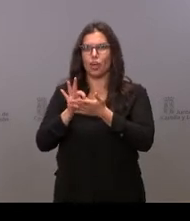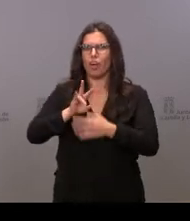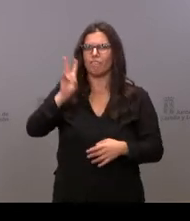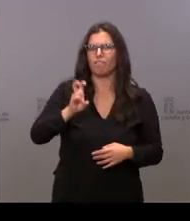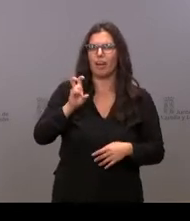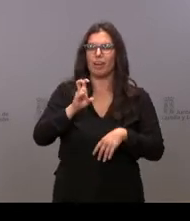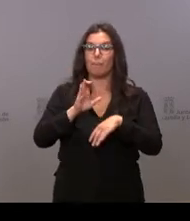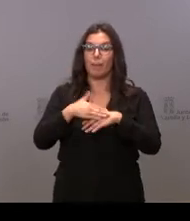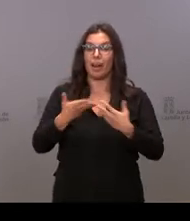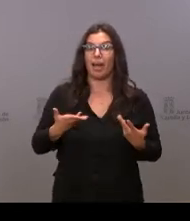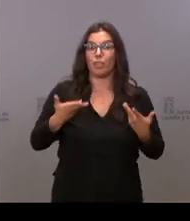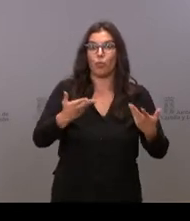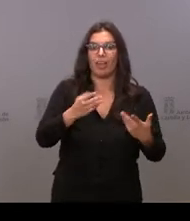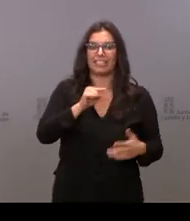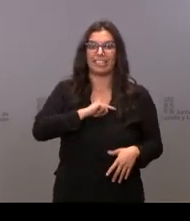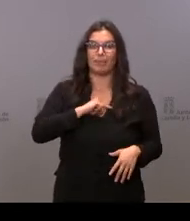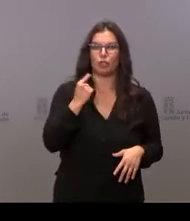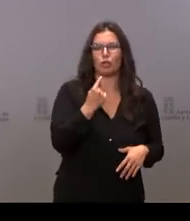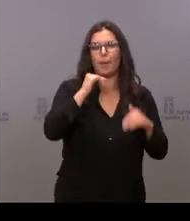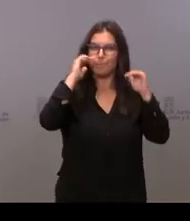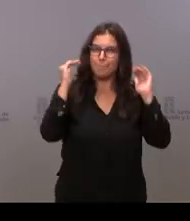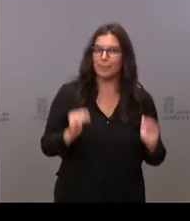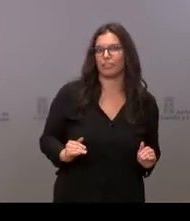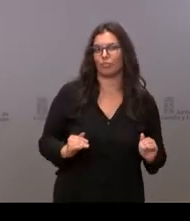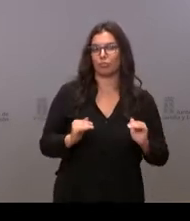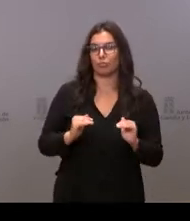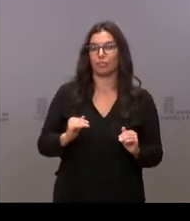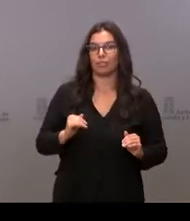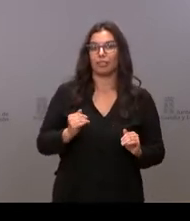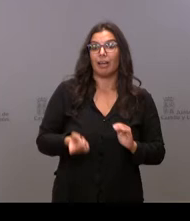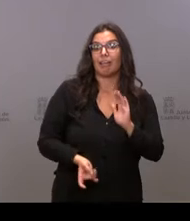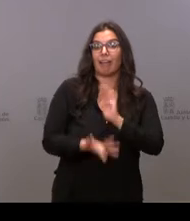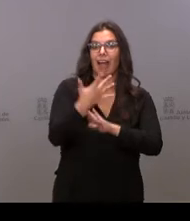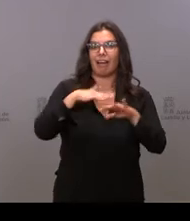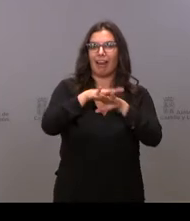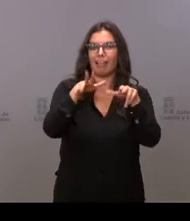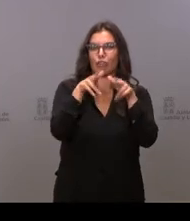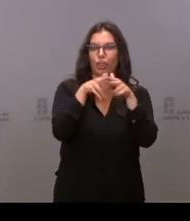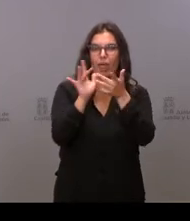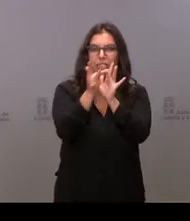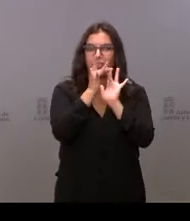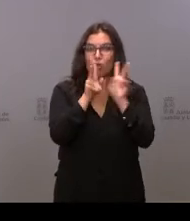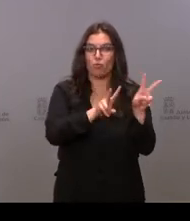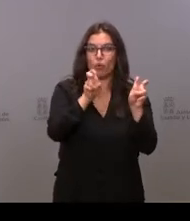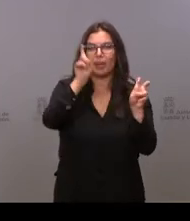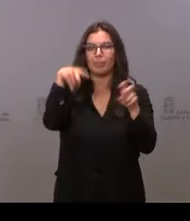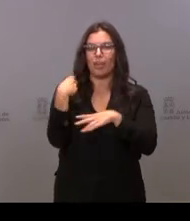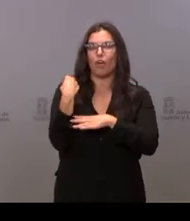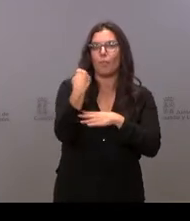disminuir el sentimiento de soledad de las personas, generar nuevas redes sociales y prestar apoyo en la realización de